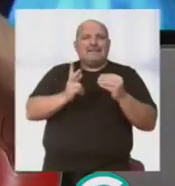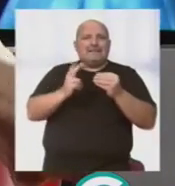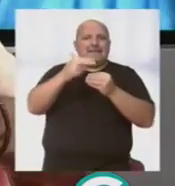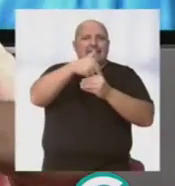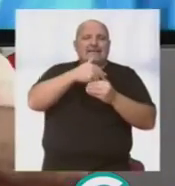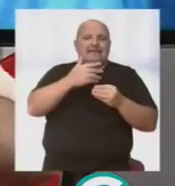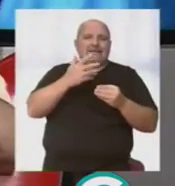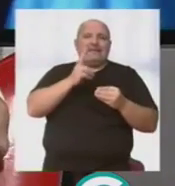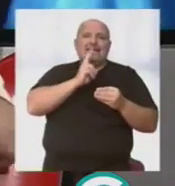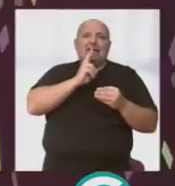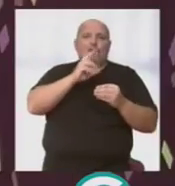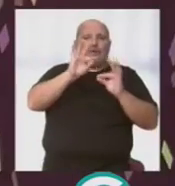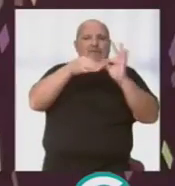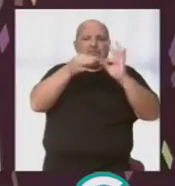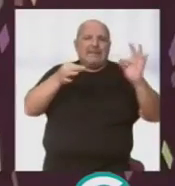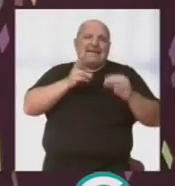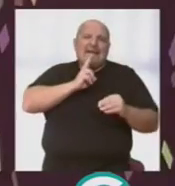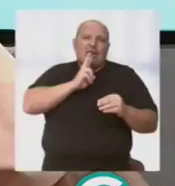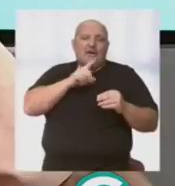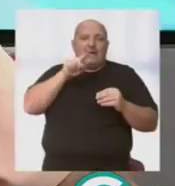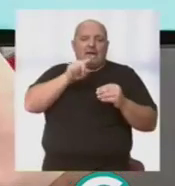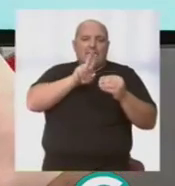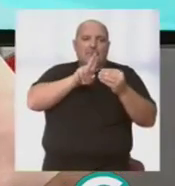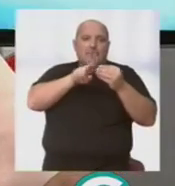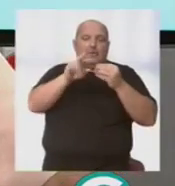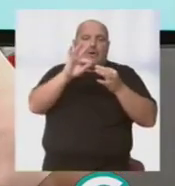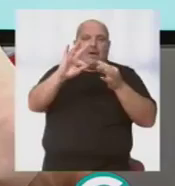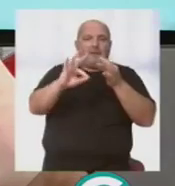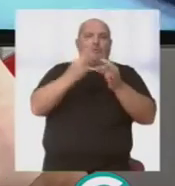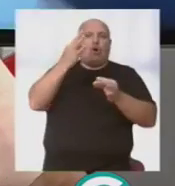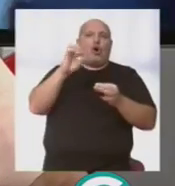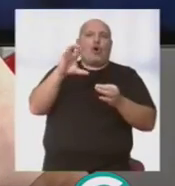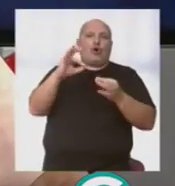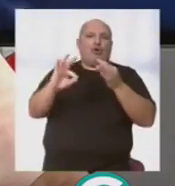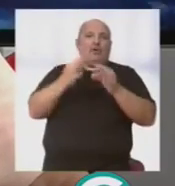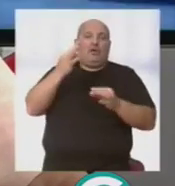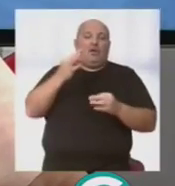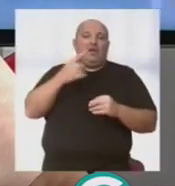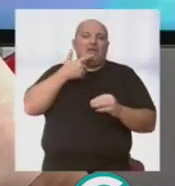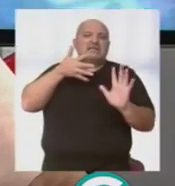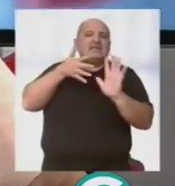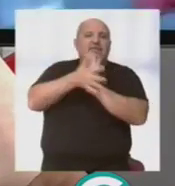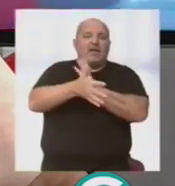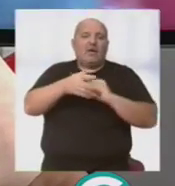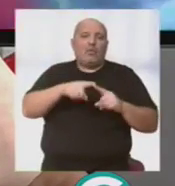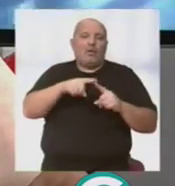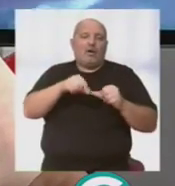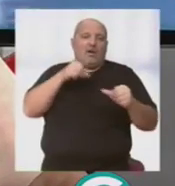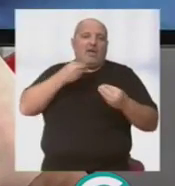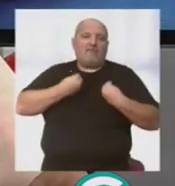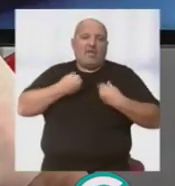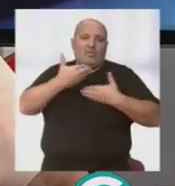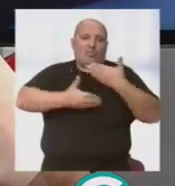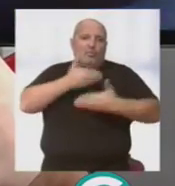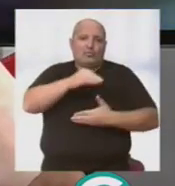negra. Un crespón negro con una negro y lo atraviesa una aguja de oro, cosa que ha significado mucho en la vida y en